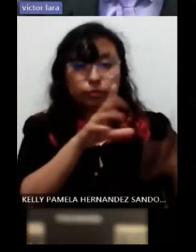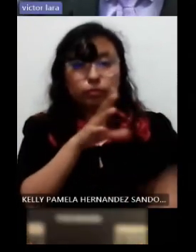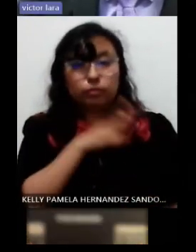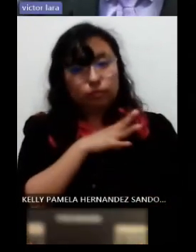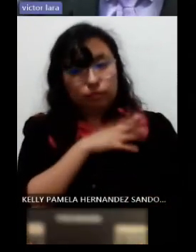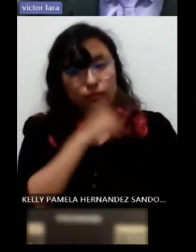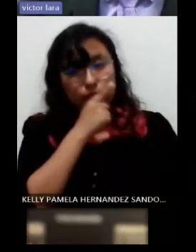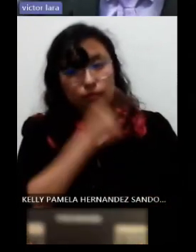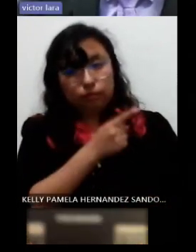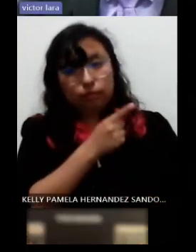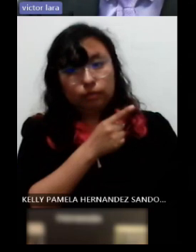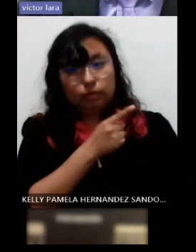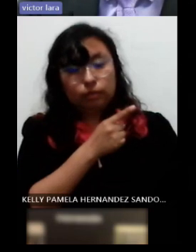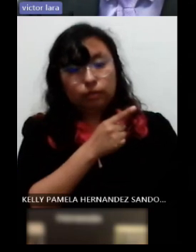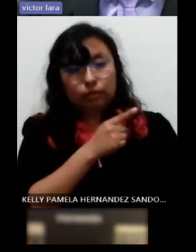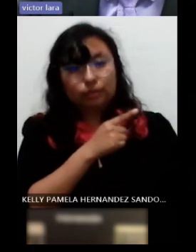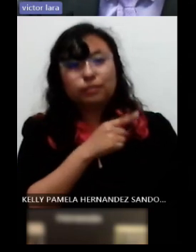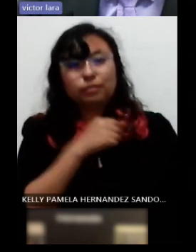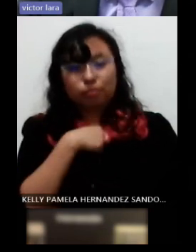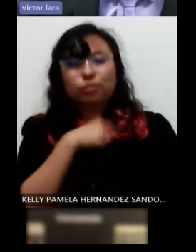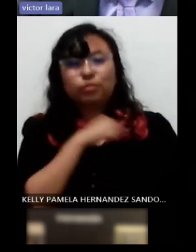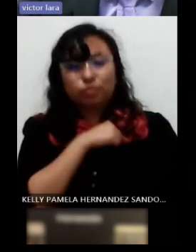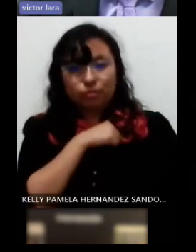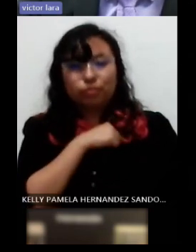es una compañera con la cual colaboro